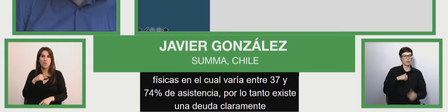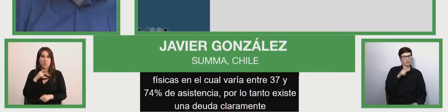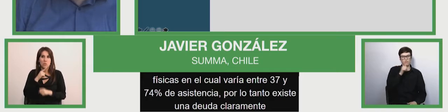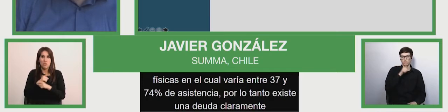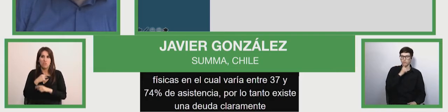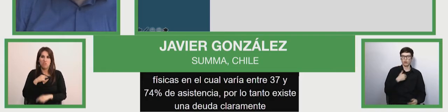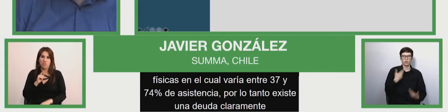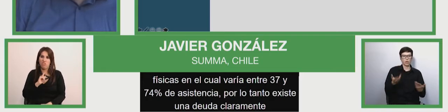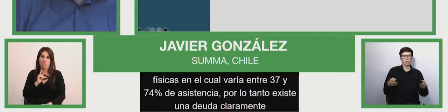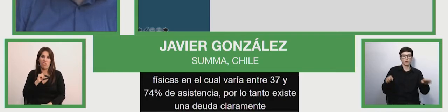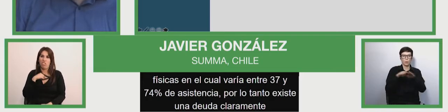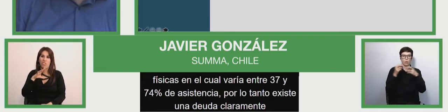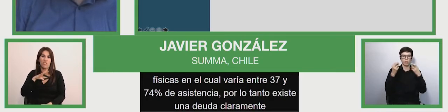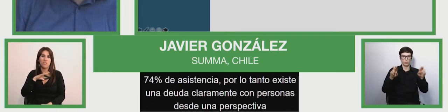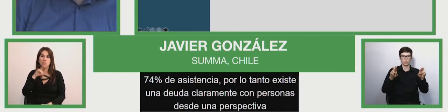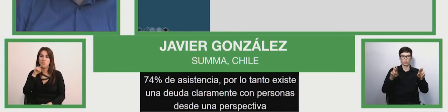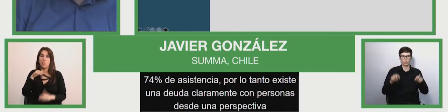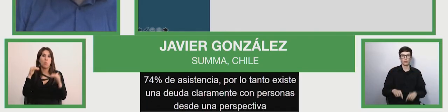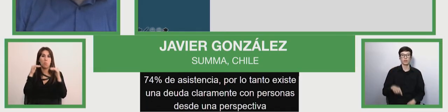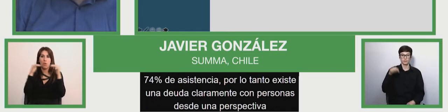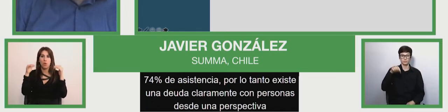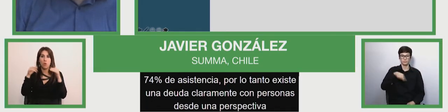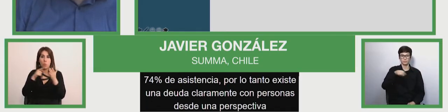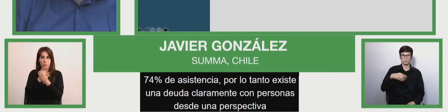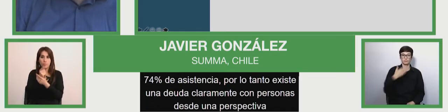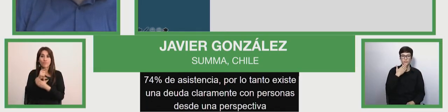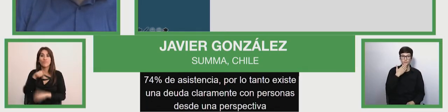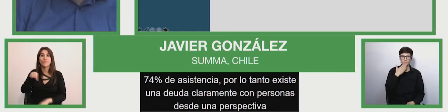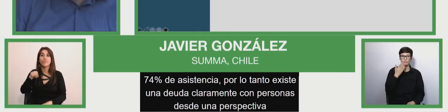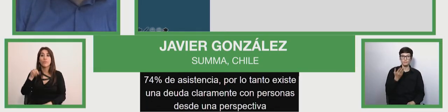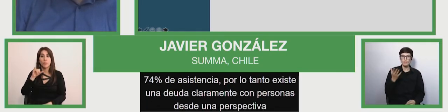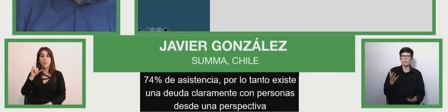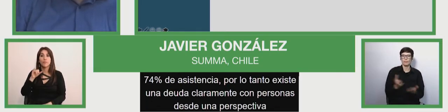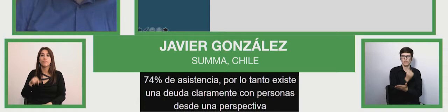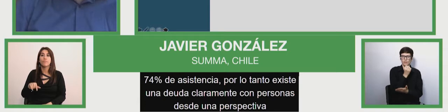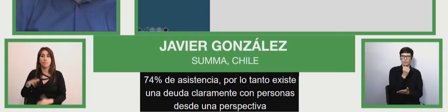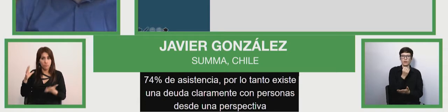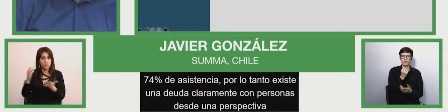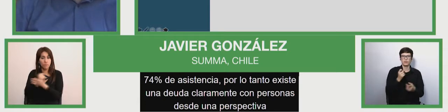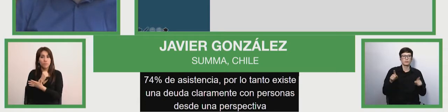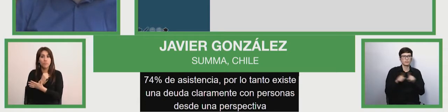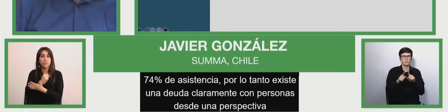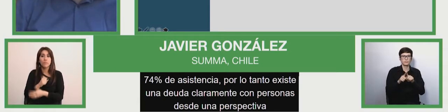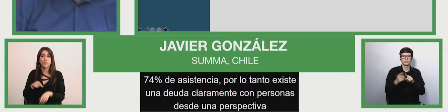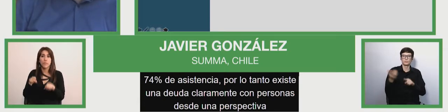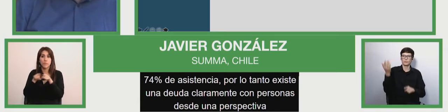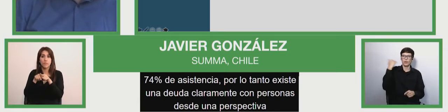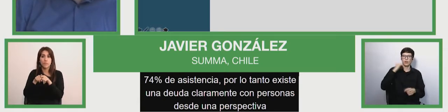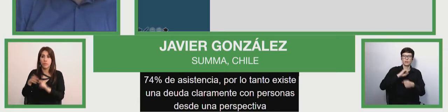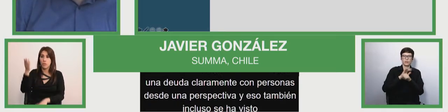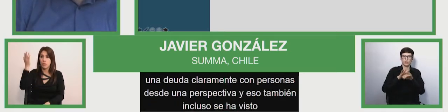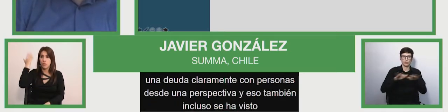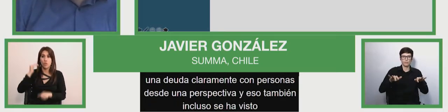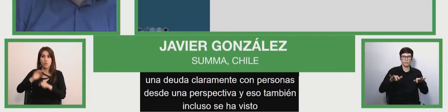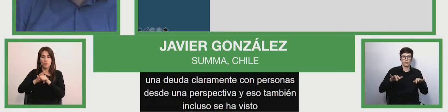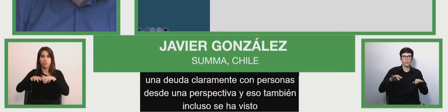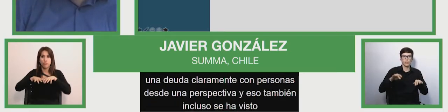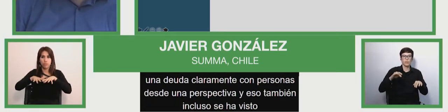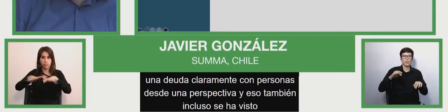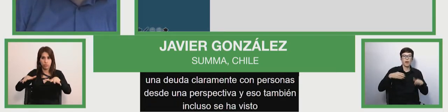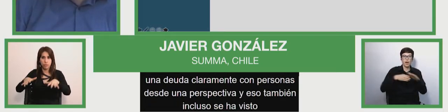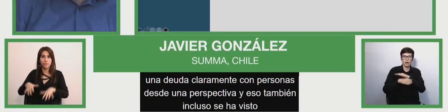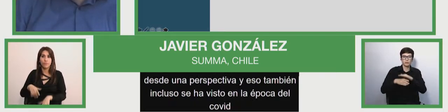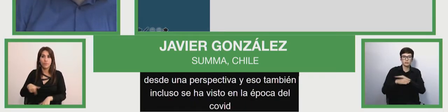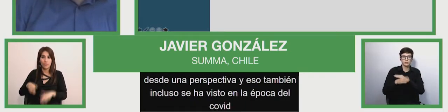oportunidades. Y esto también incluso se ha visto, y lo podemos ver en la época del COVID, pero respecto al acceso incluso